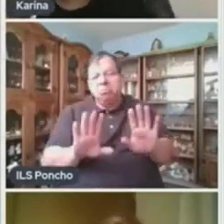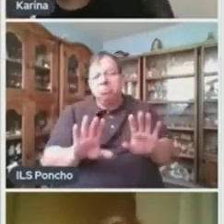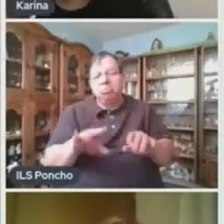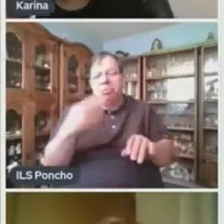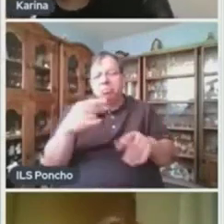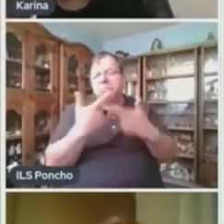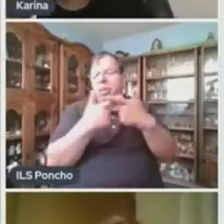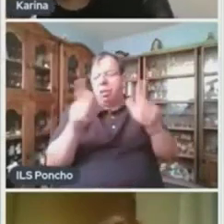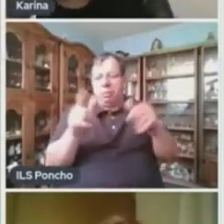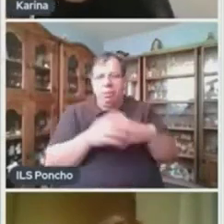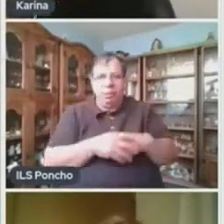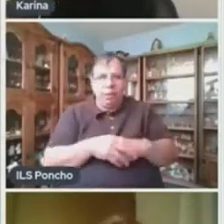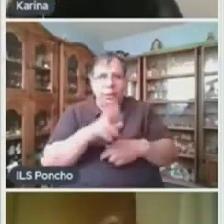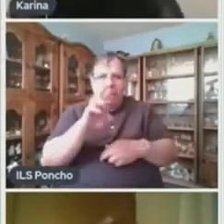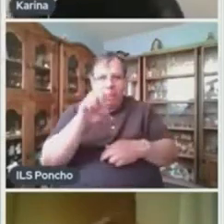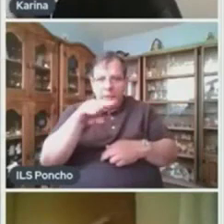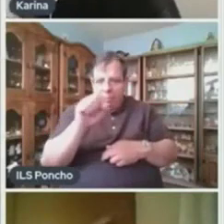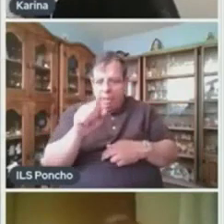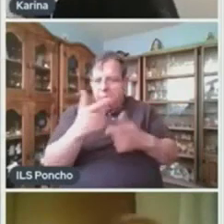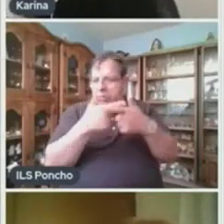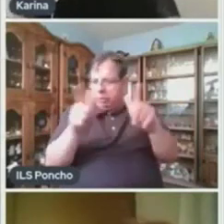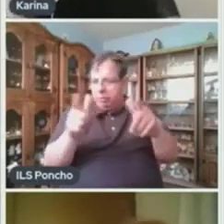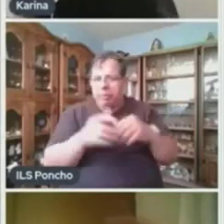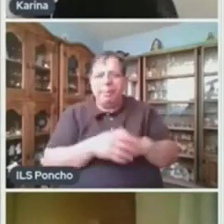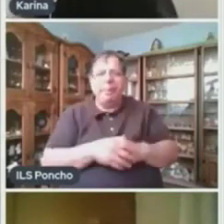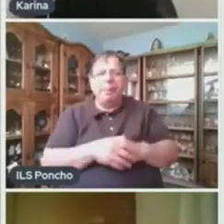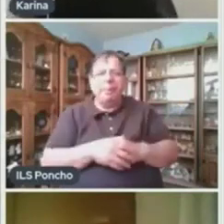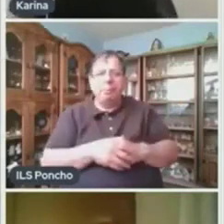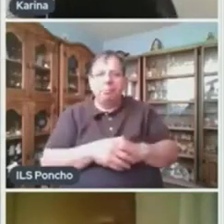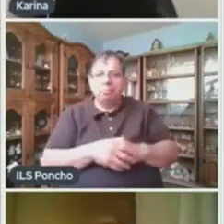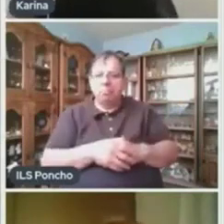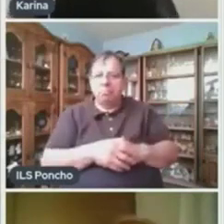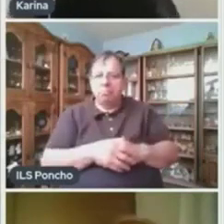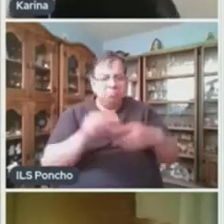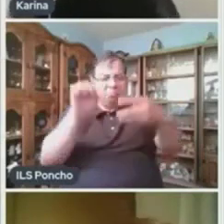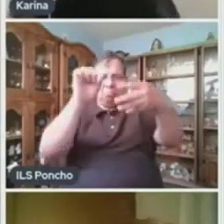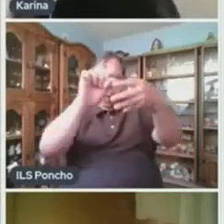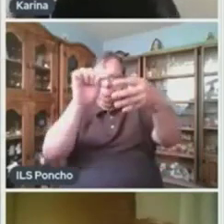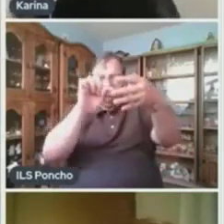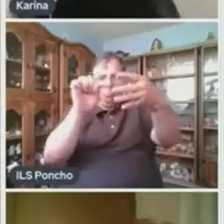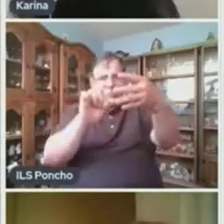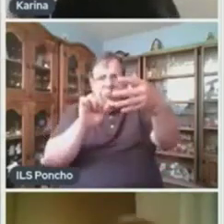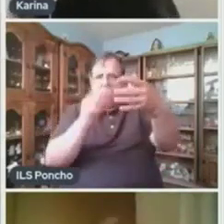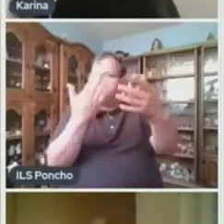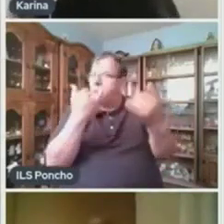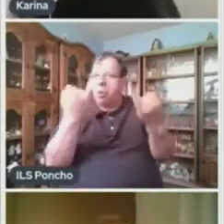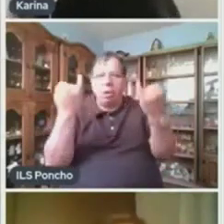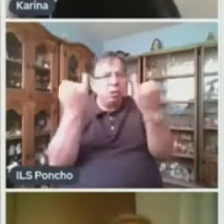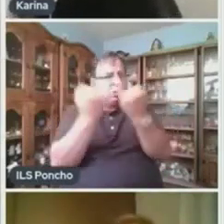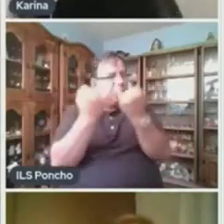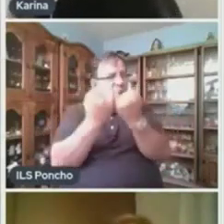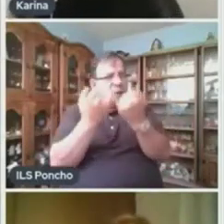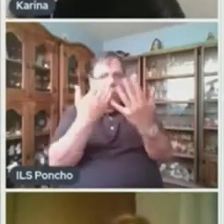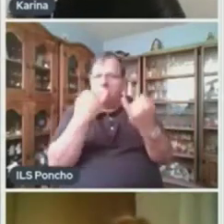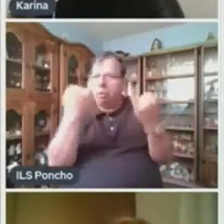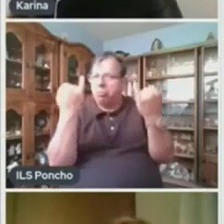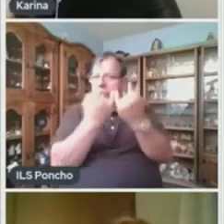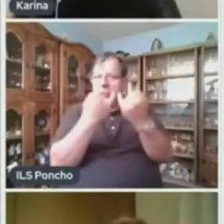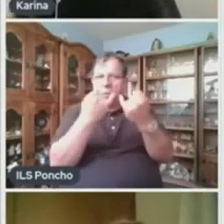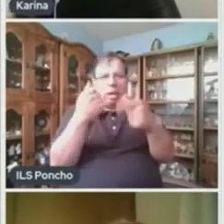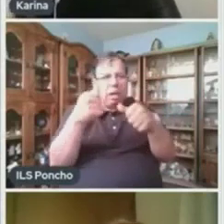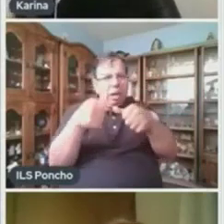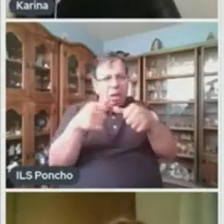La rima libre es aquella en la que no van a coincidir Ni las vocales, ni las consonantes